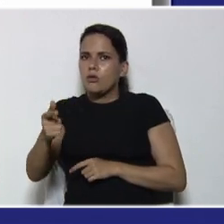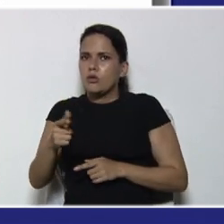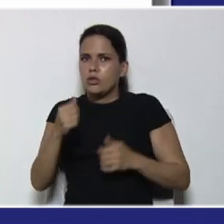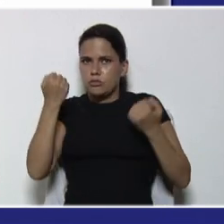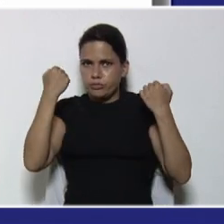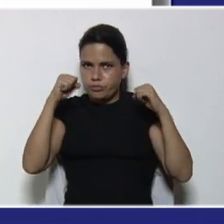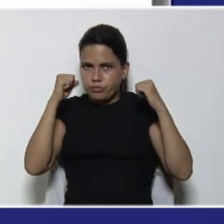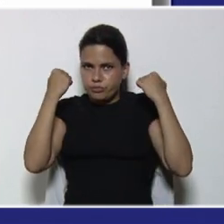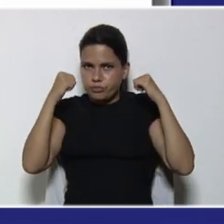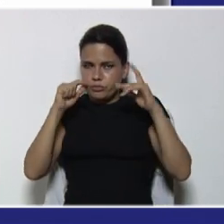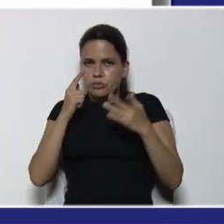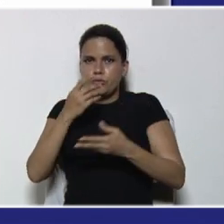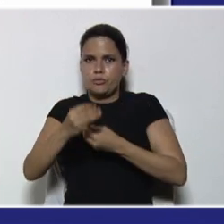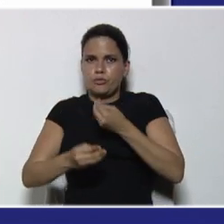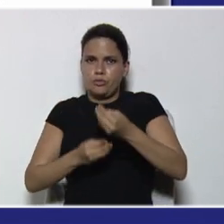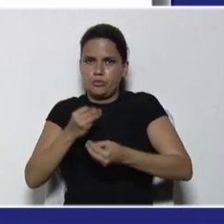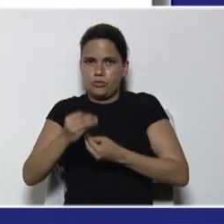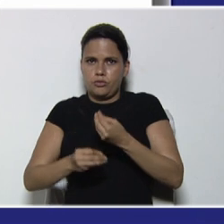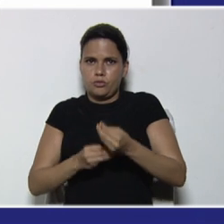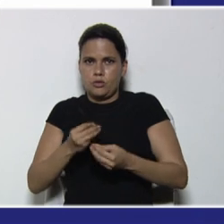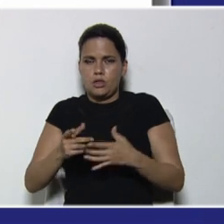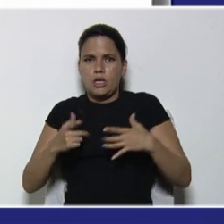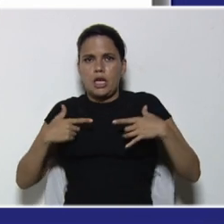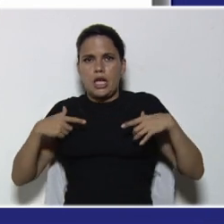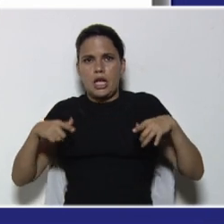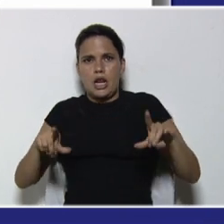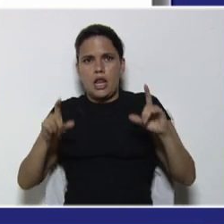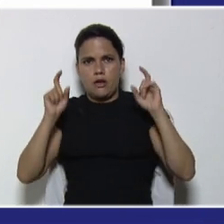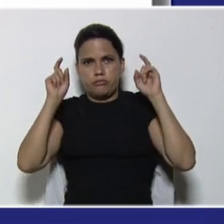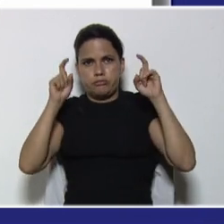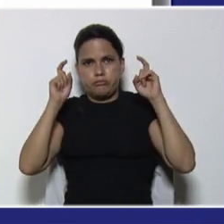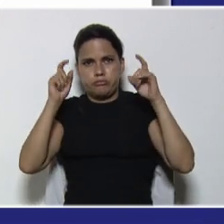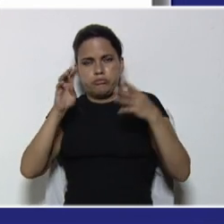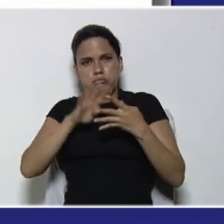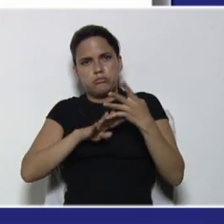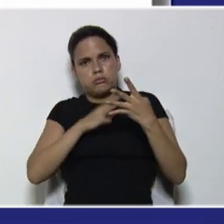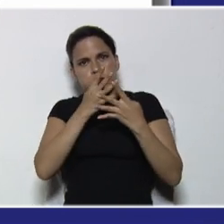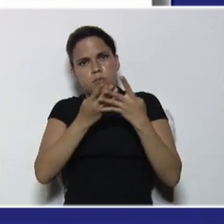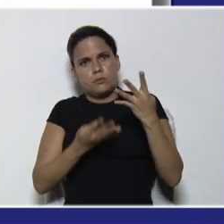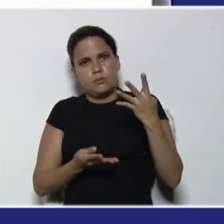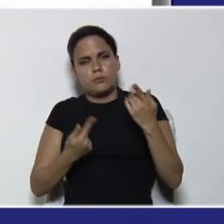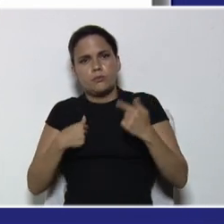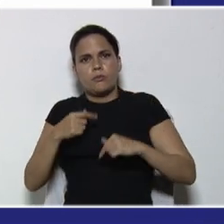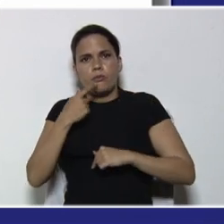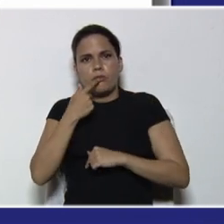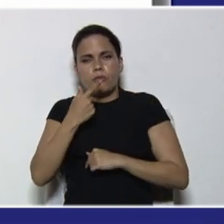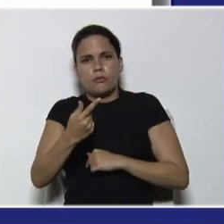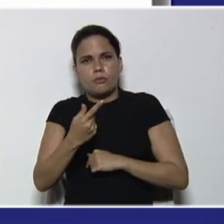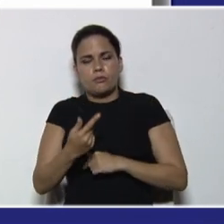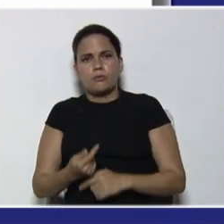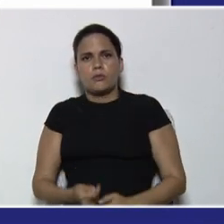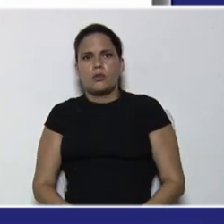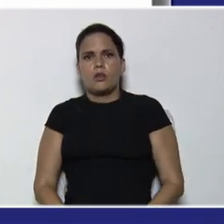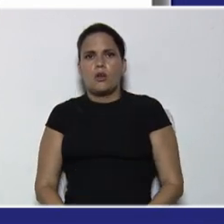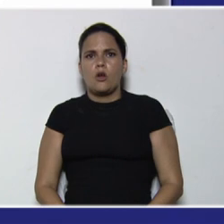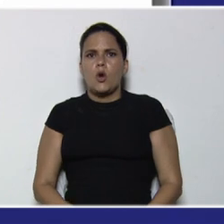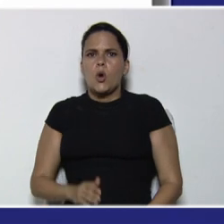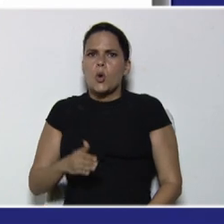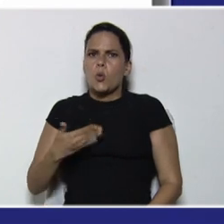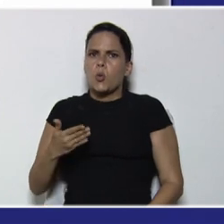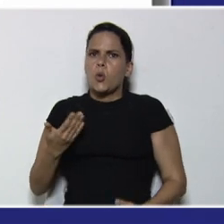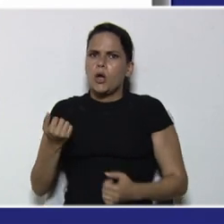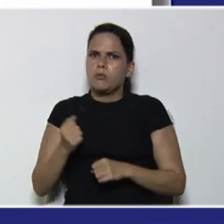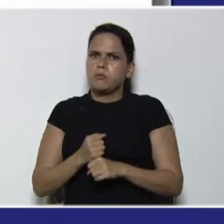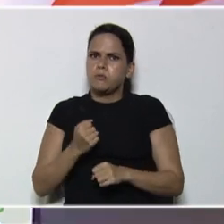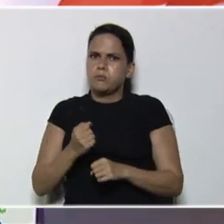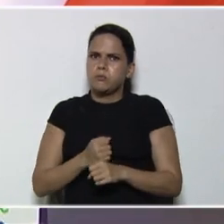ejercicios, que se van a realizar, en el área de formación, de matemática. Como les comentaba, cuando trabajamos entonces,